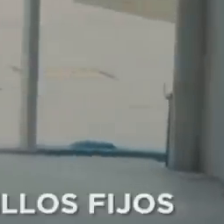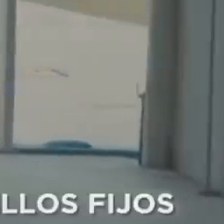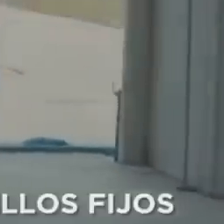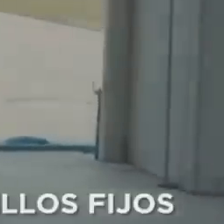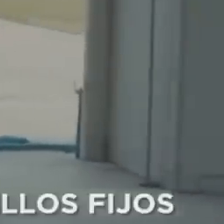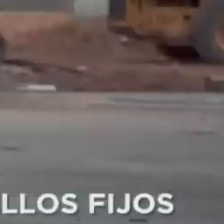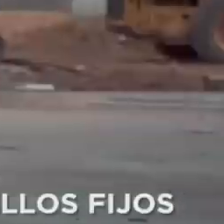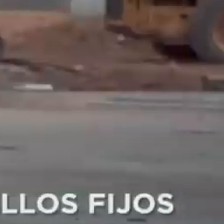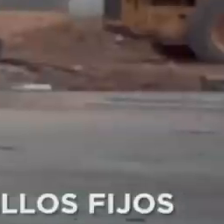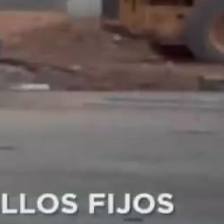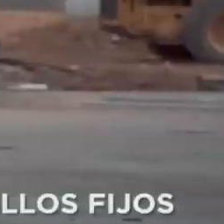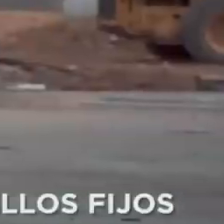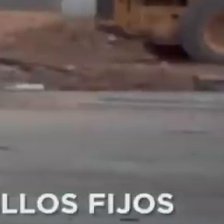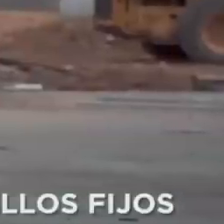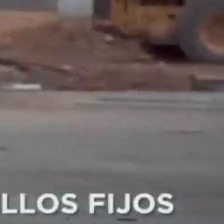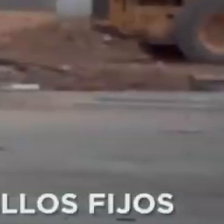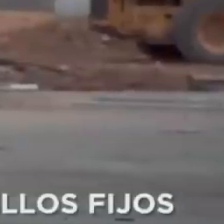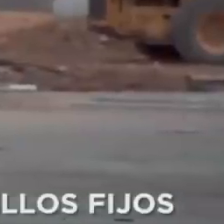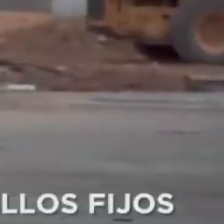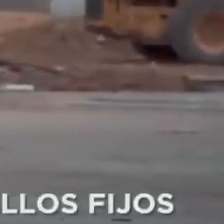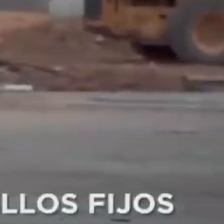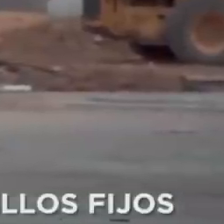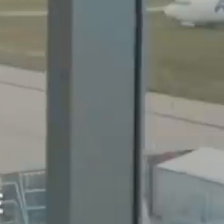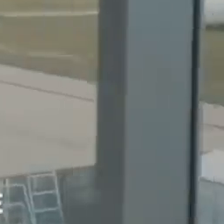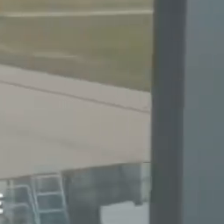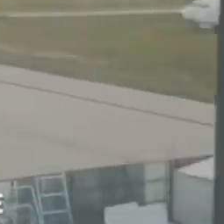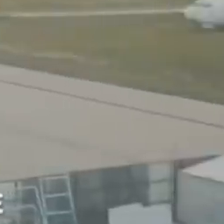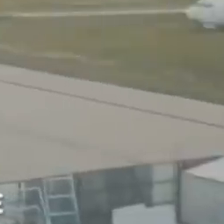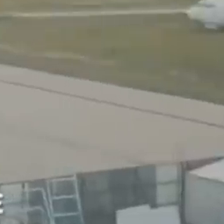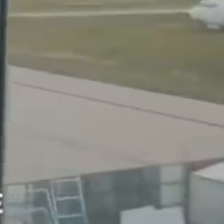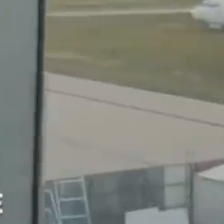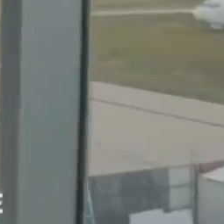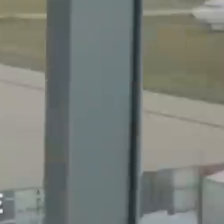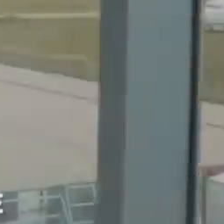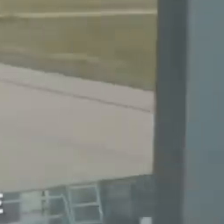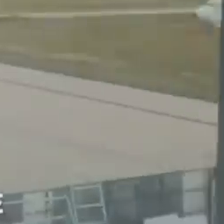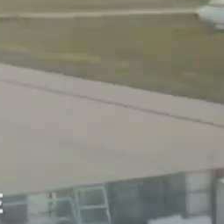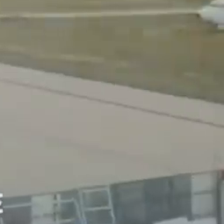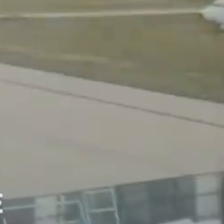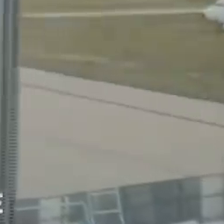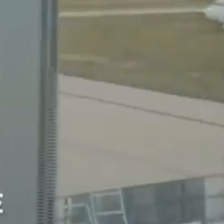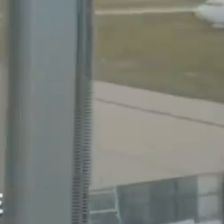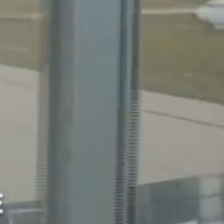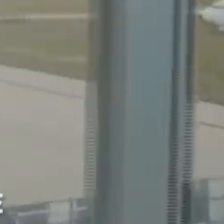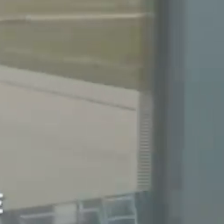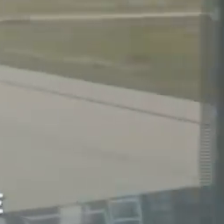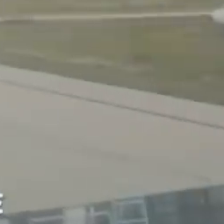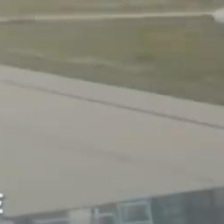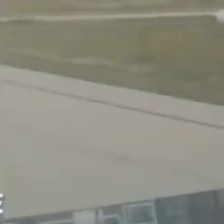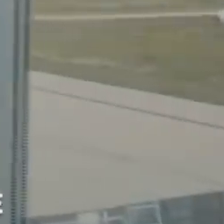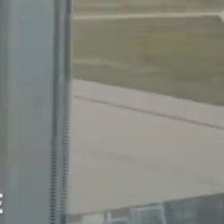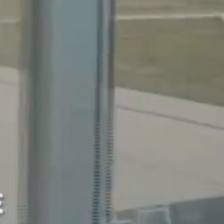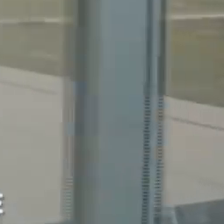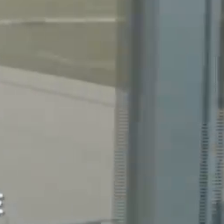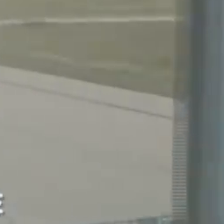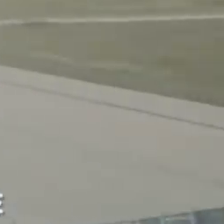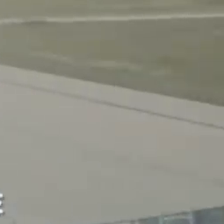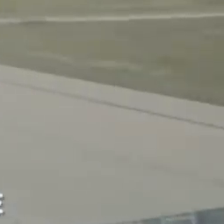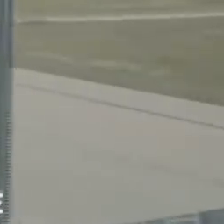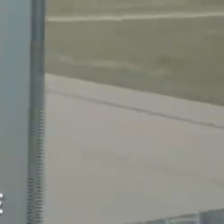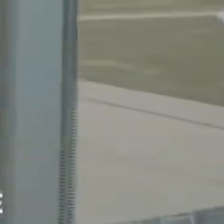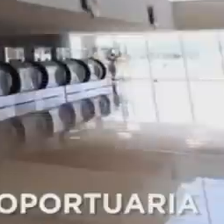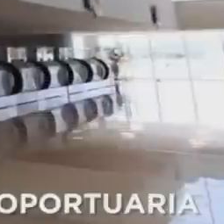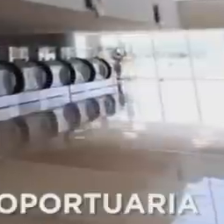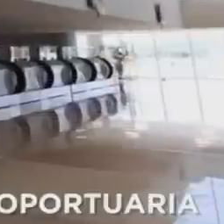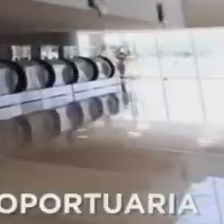aeropasillos fijos y una nueva subestación, alcanzando una superficie total de 22.472 metros